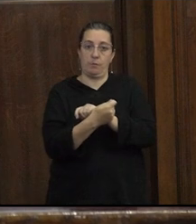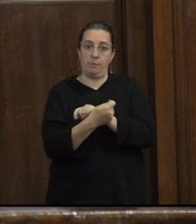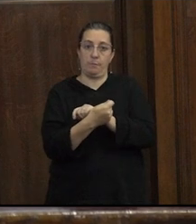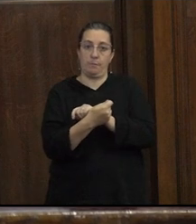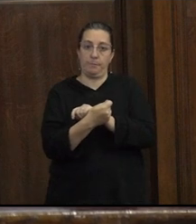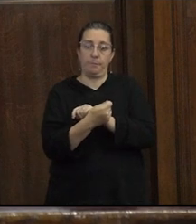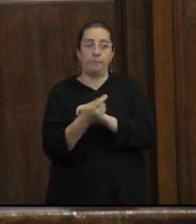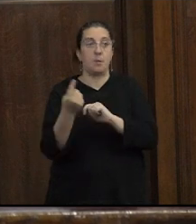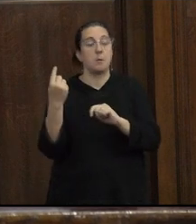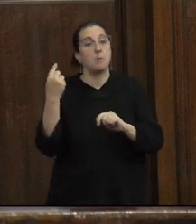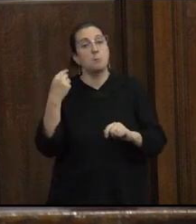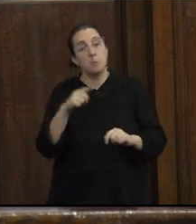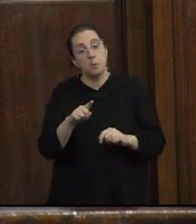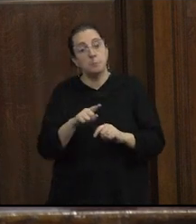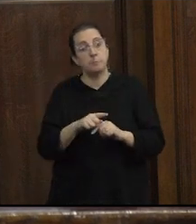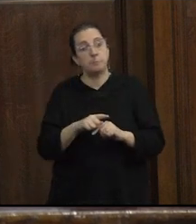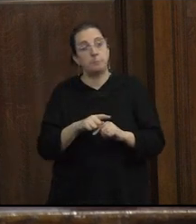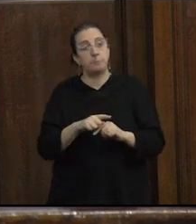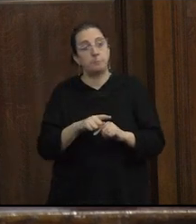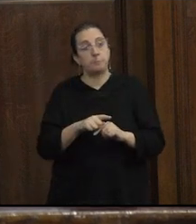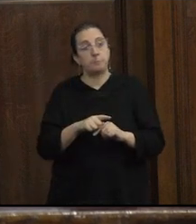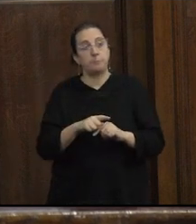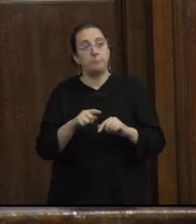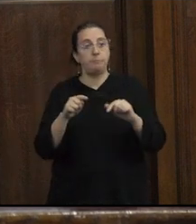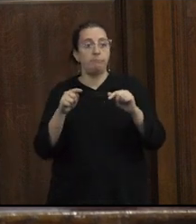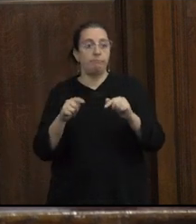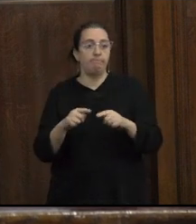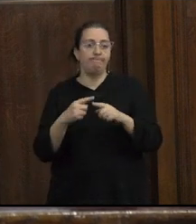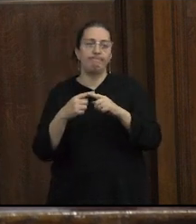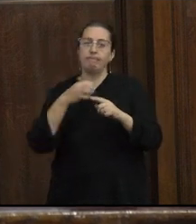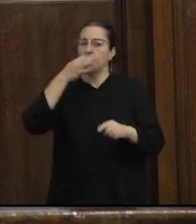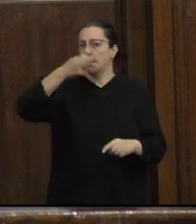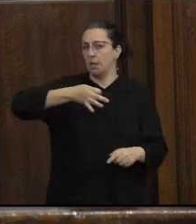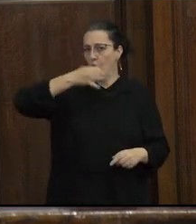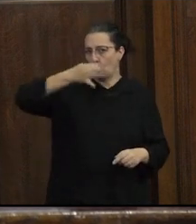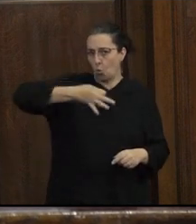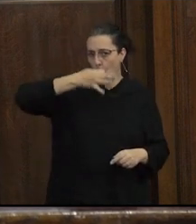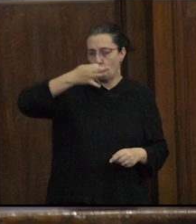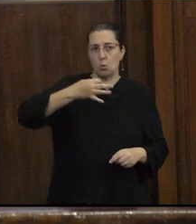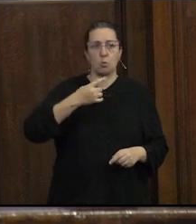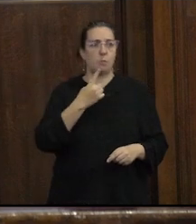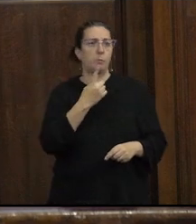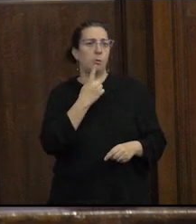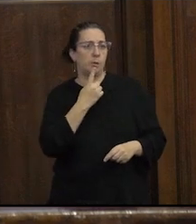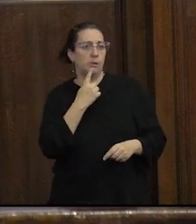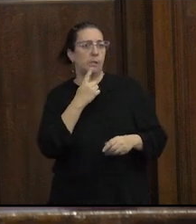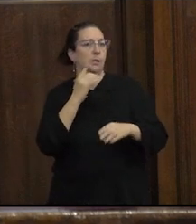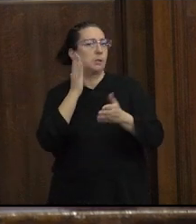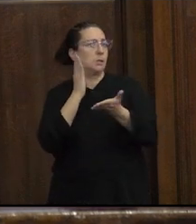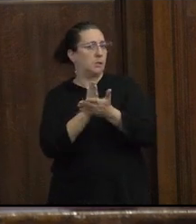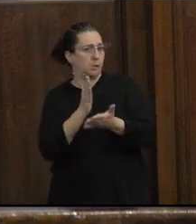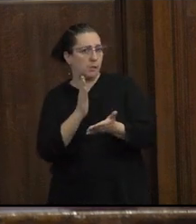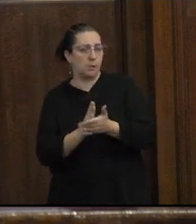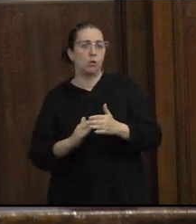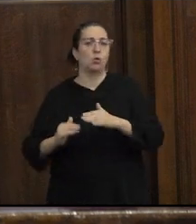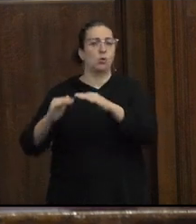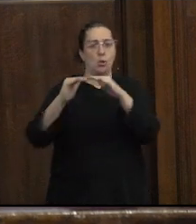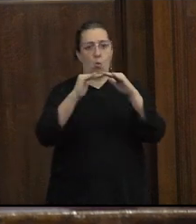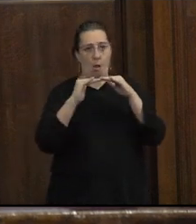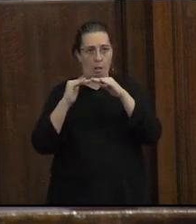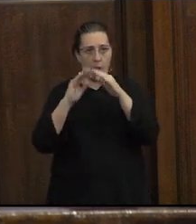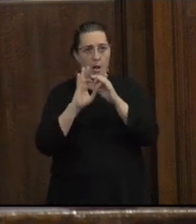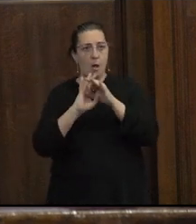sin embargo pese a discursos y políticas de derechos de igualdad de autonomía